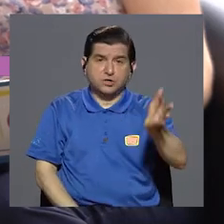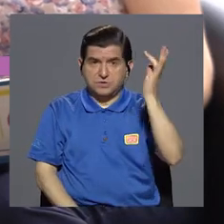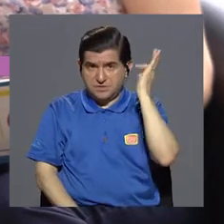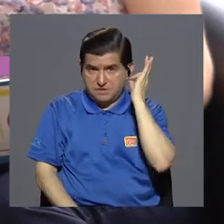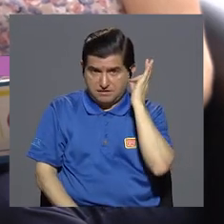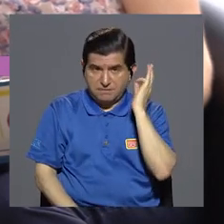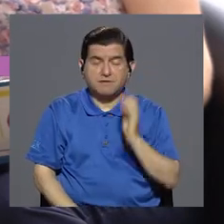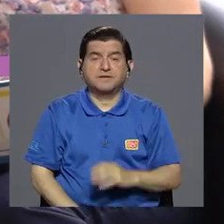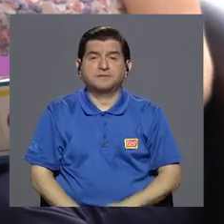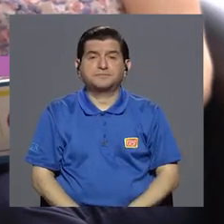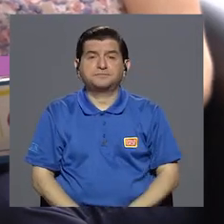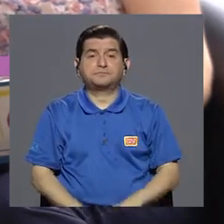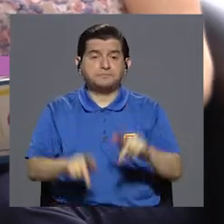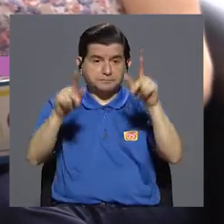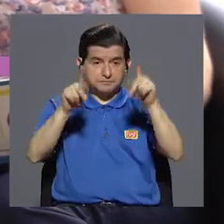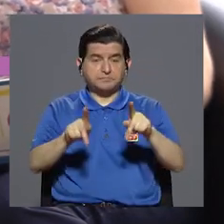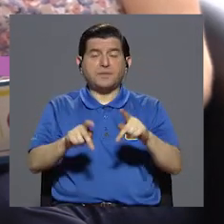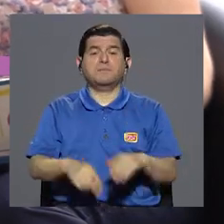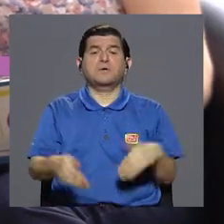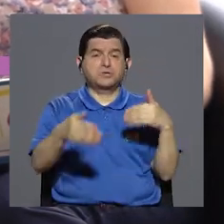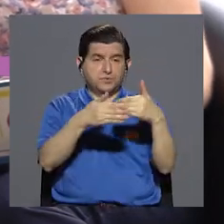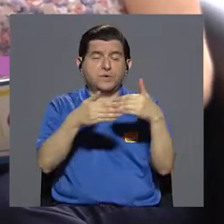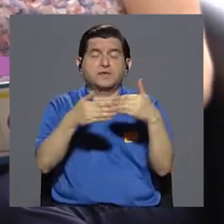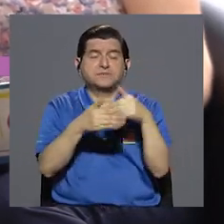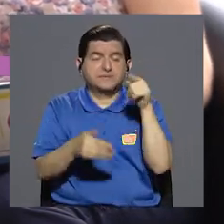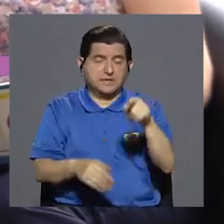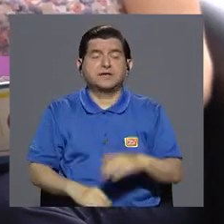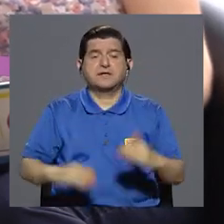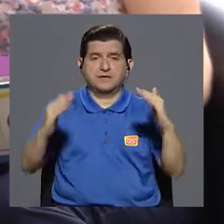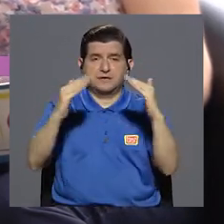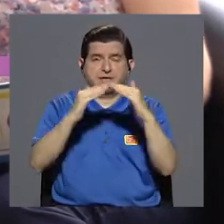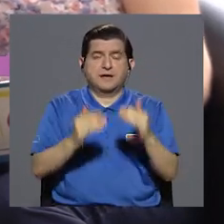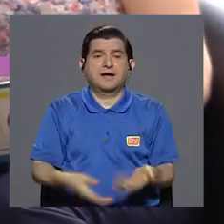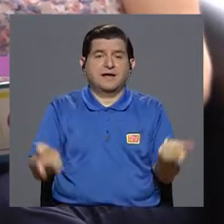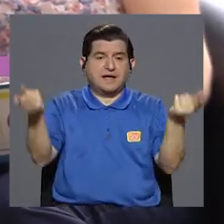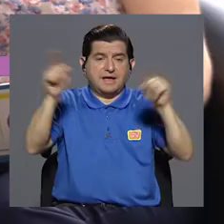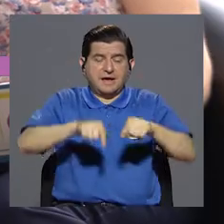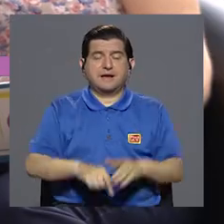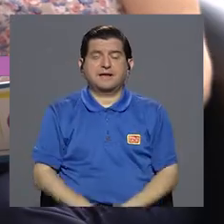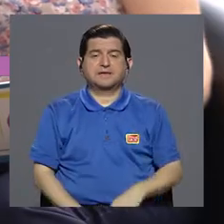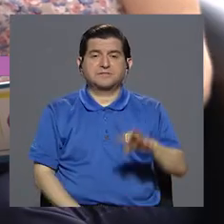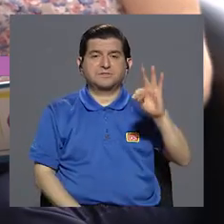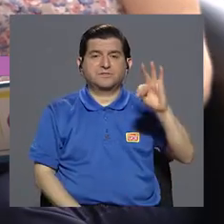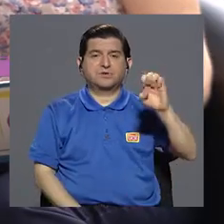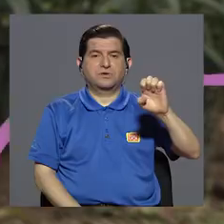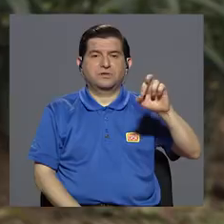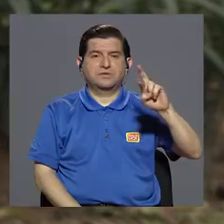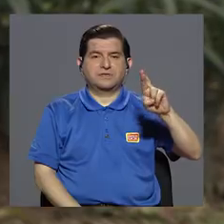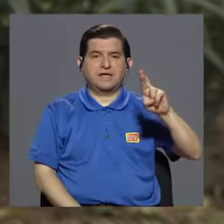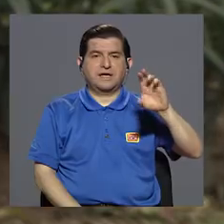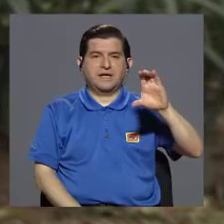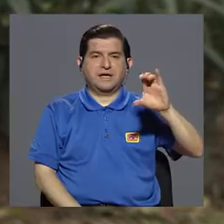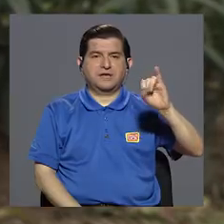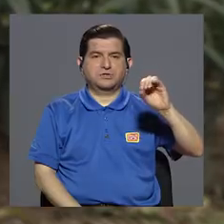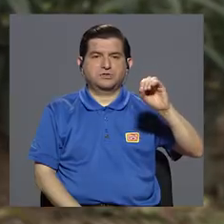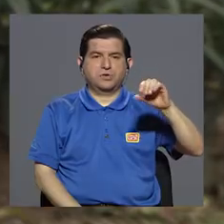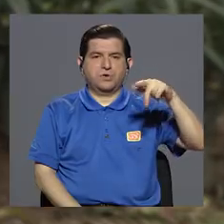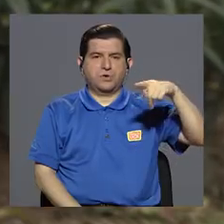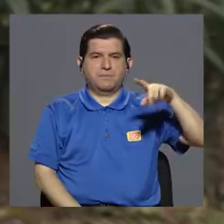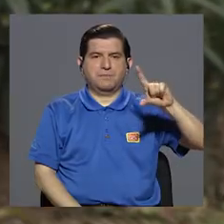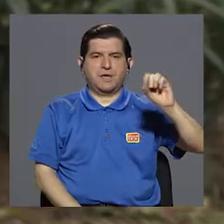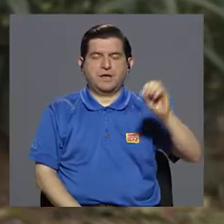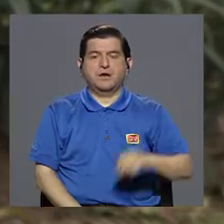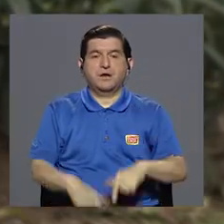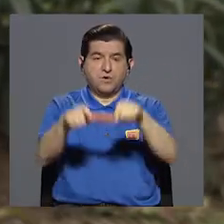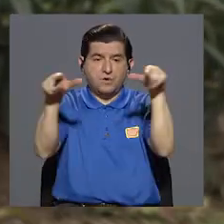niñas, personas que están cerca de las residencias. Especialmente en el caso de la terciopelo, que es una serpiente que se adapta muy bien